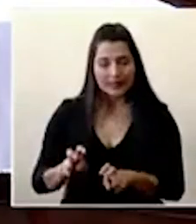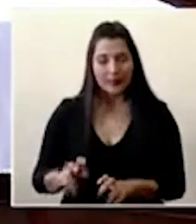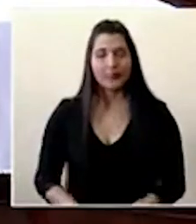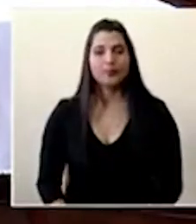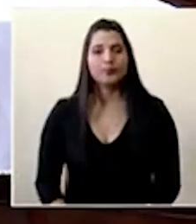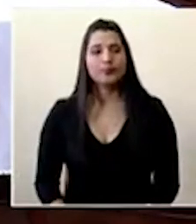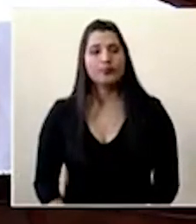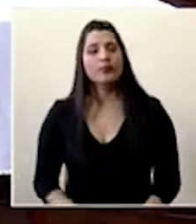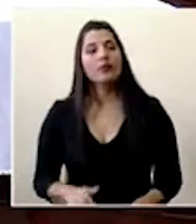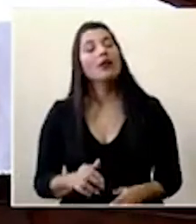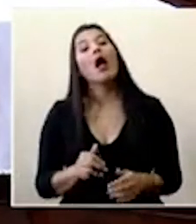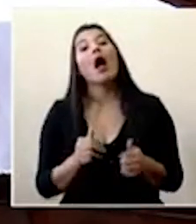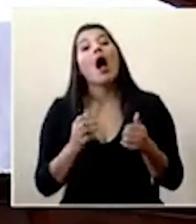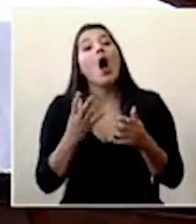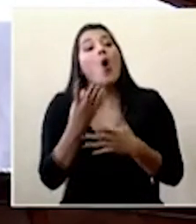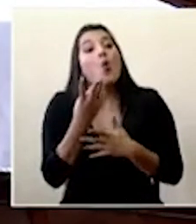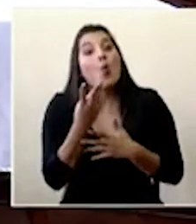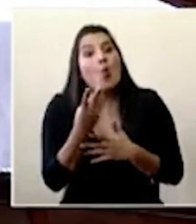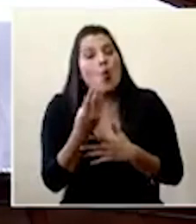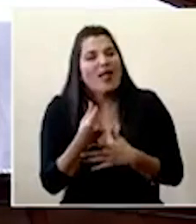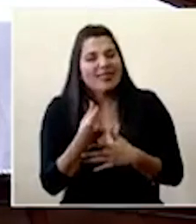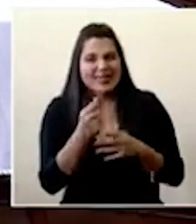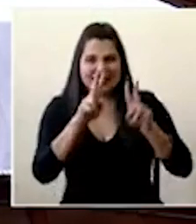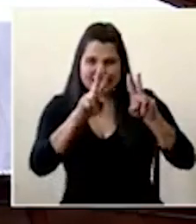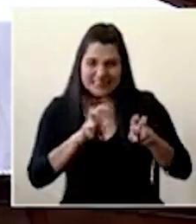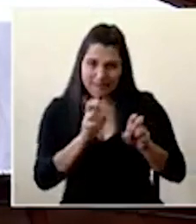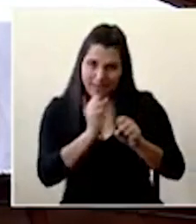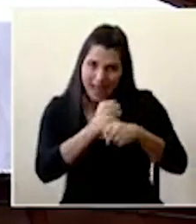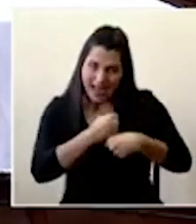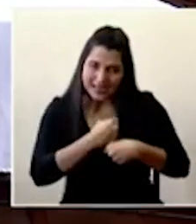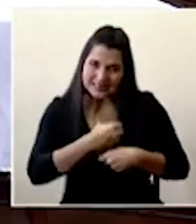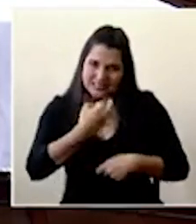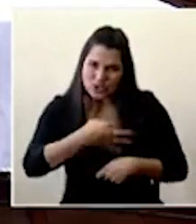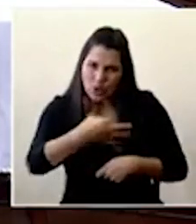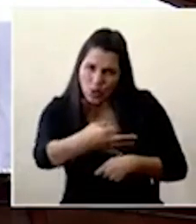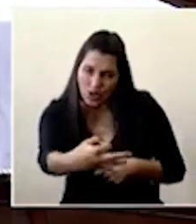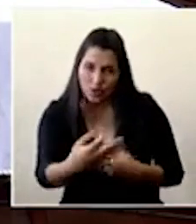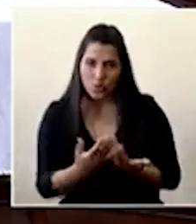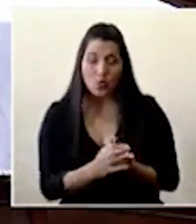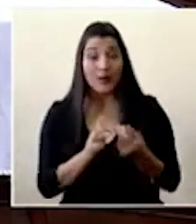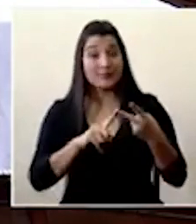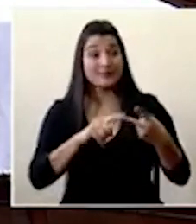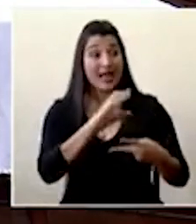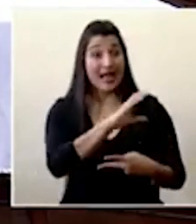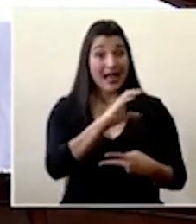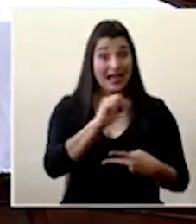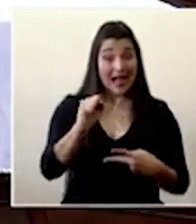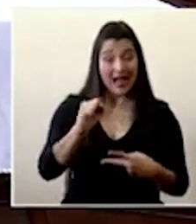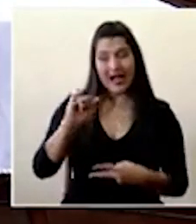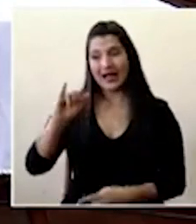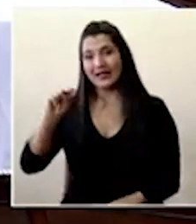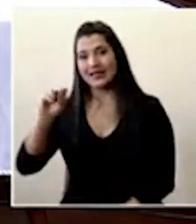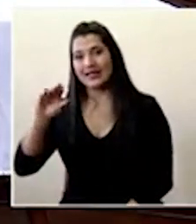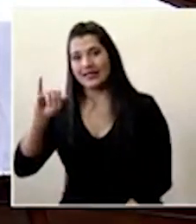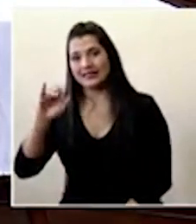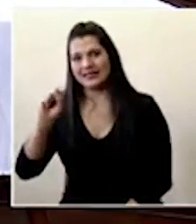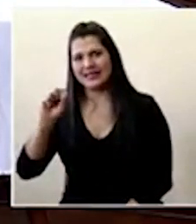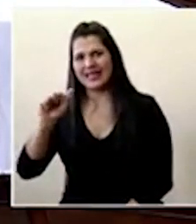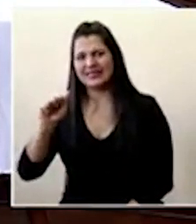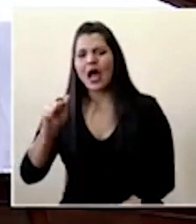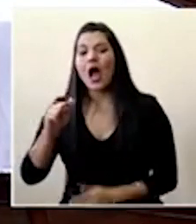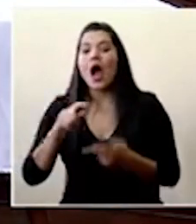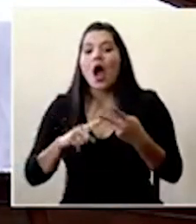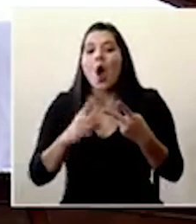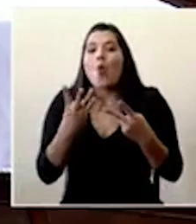¿cuál es la proporción de cobertura de pruebas diarias que se tiene entre caja e inciensa? ¿cuál es la capacidad máxima de pruebas que tenemos? ¿y